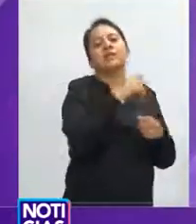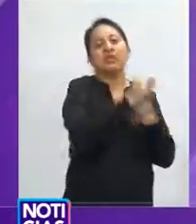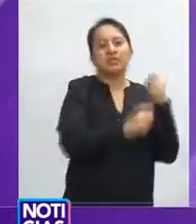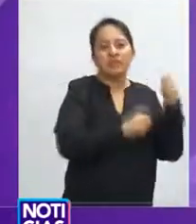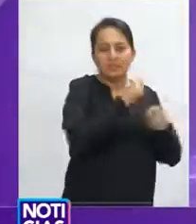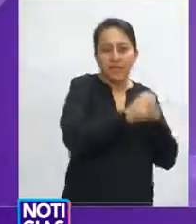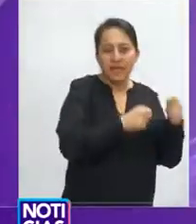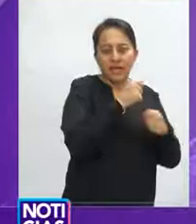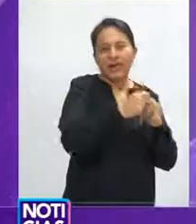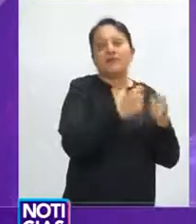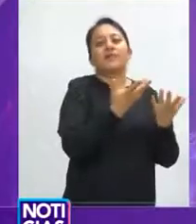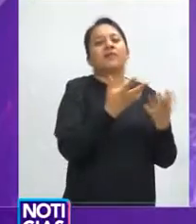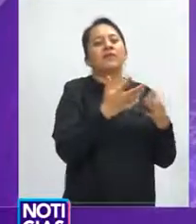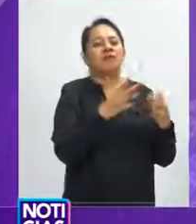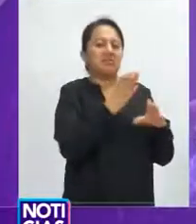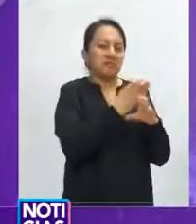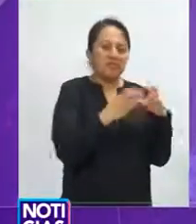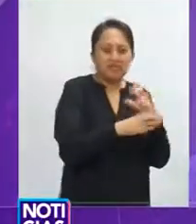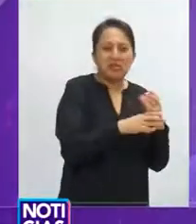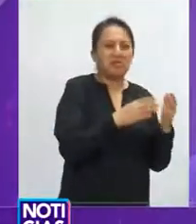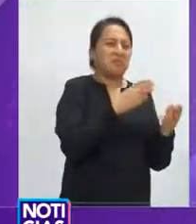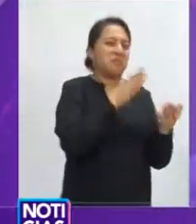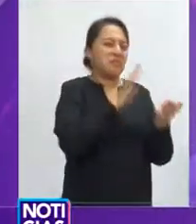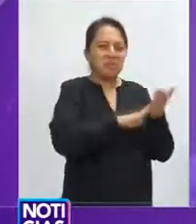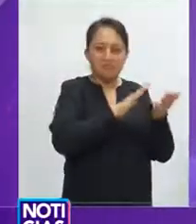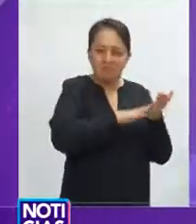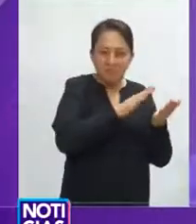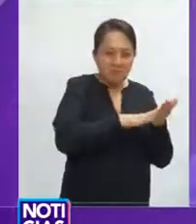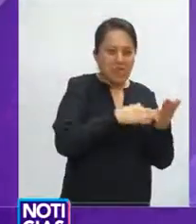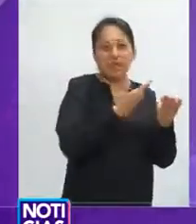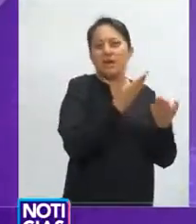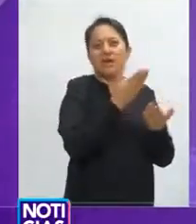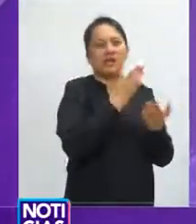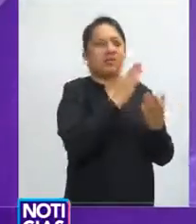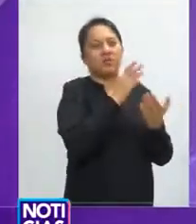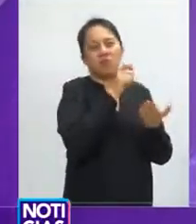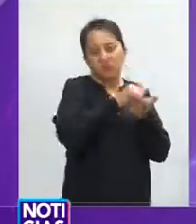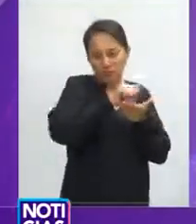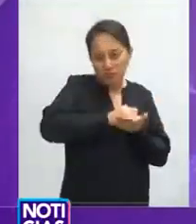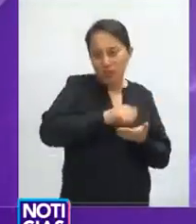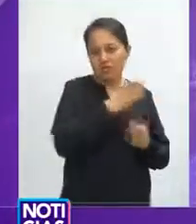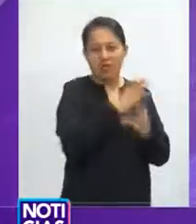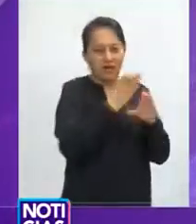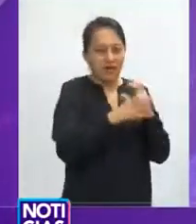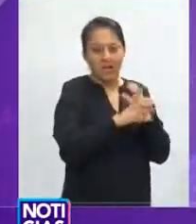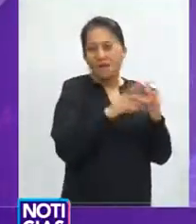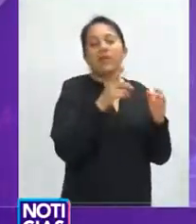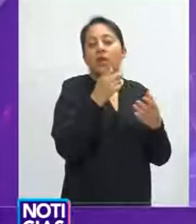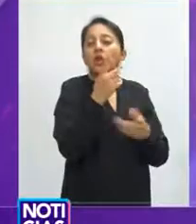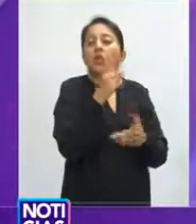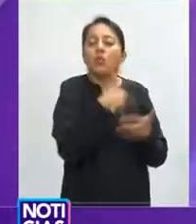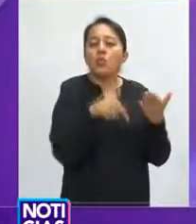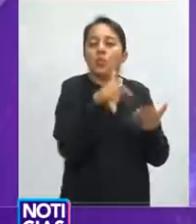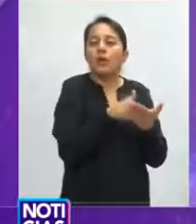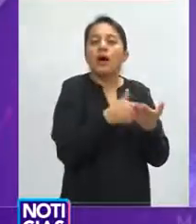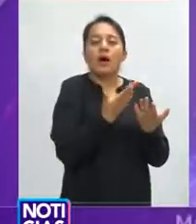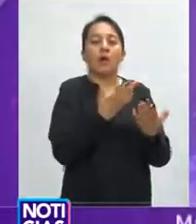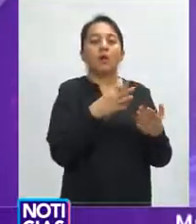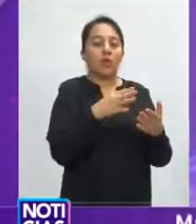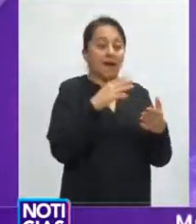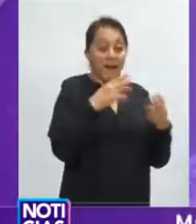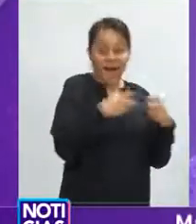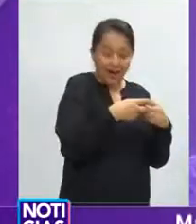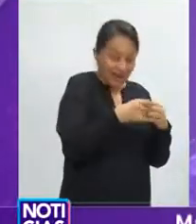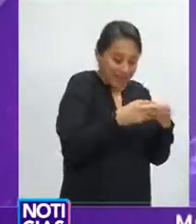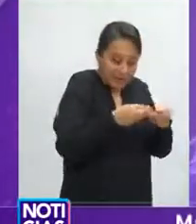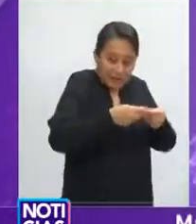tiendas de abarrotes, verdulerías y papelerías o establecimientos que generan mucho papel o cartón. Con imágenes de Manuel Tobar, informó